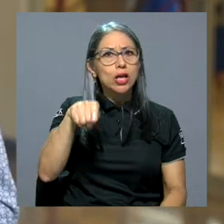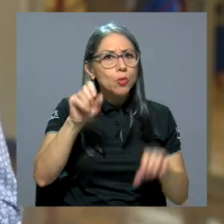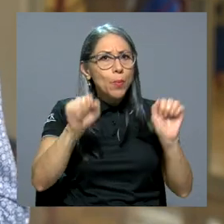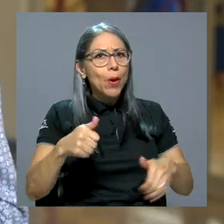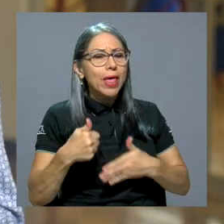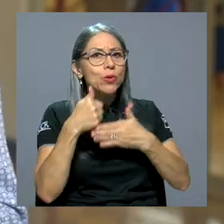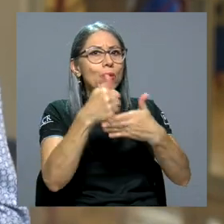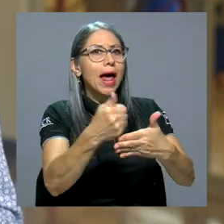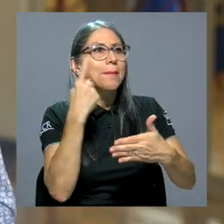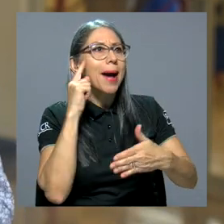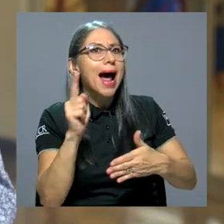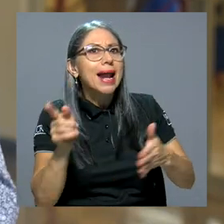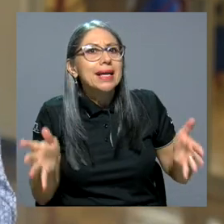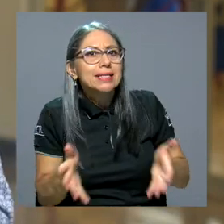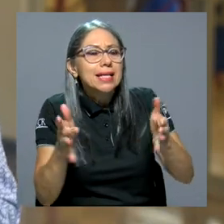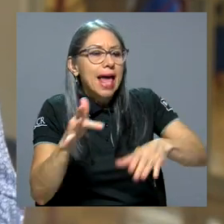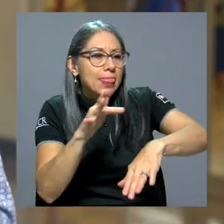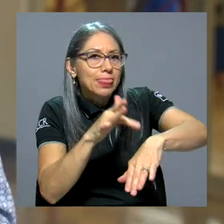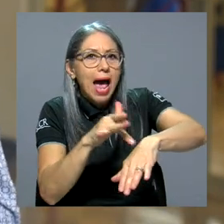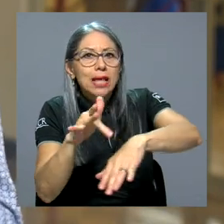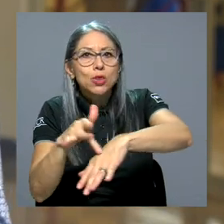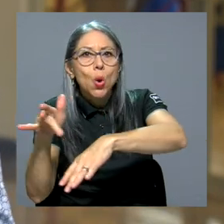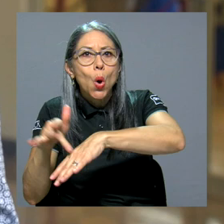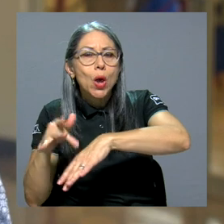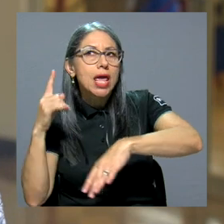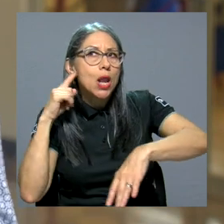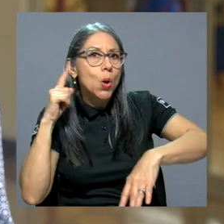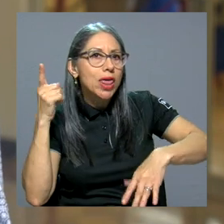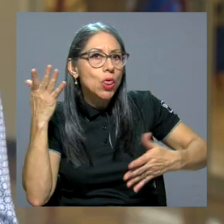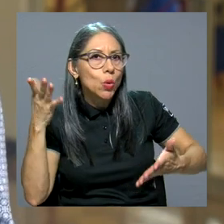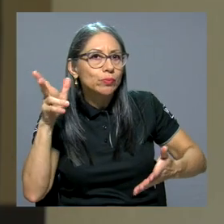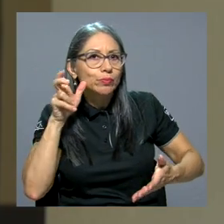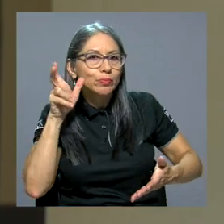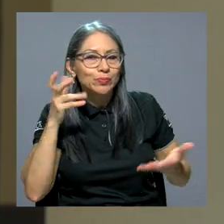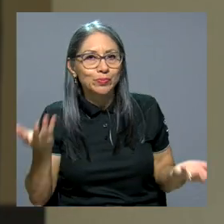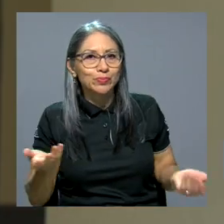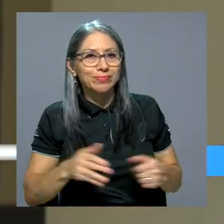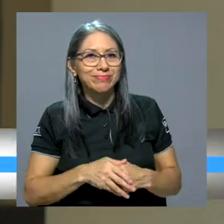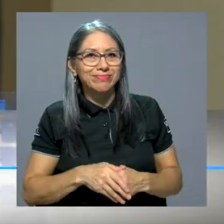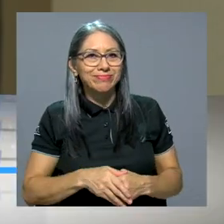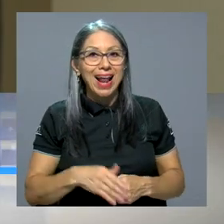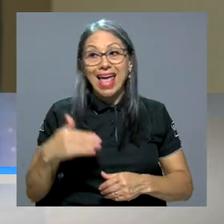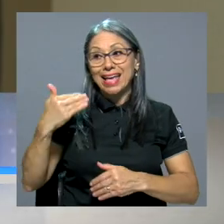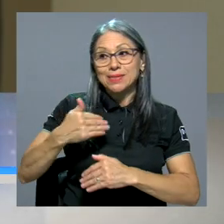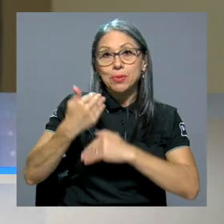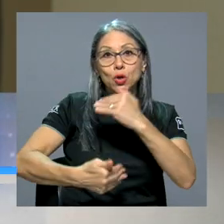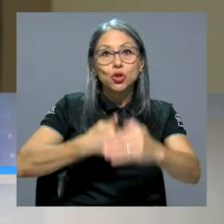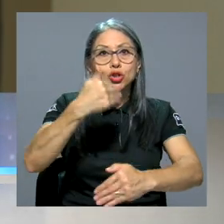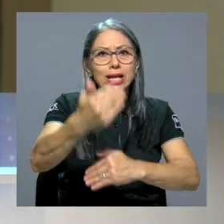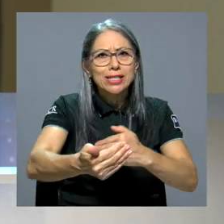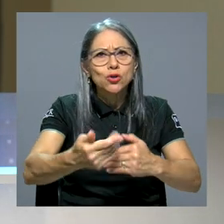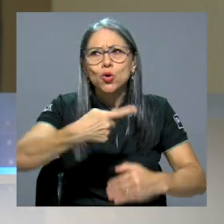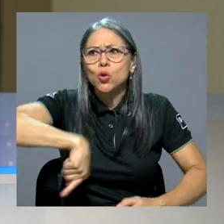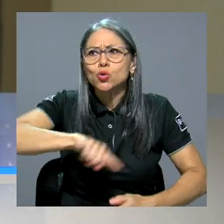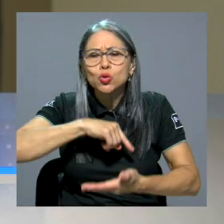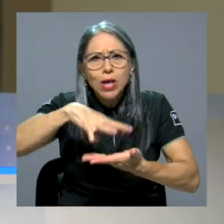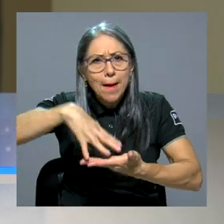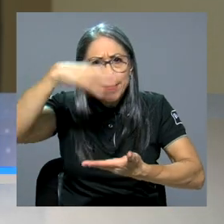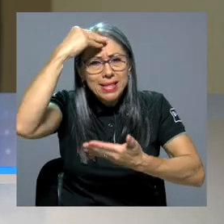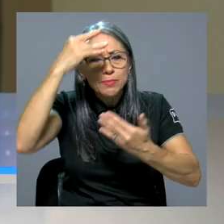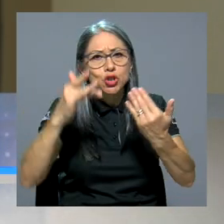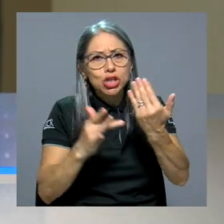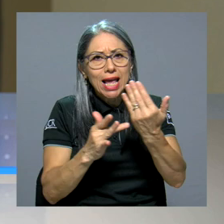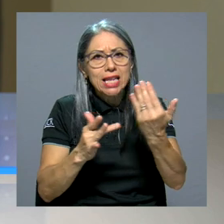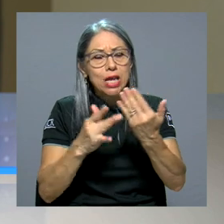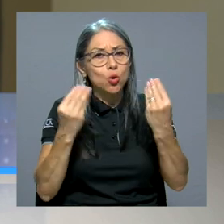estimular el tacto y el oído un poco a las poblaciones. Durante este proceso, aparte de los aprendizajes técnicos que